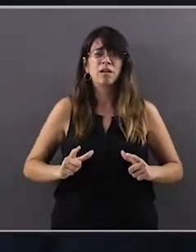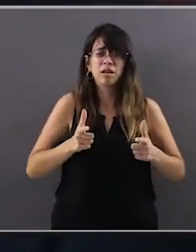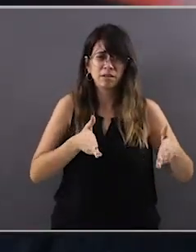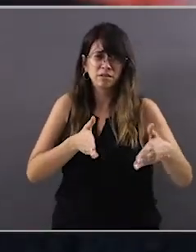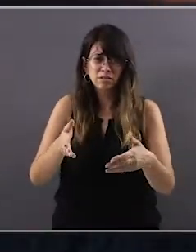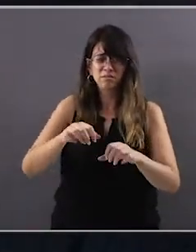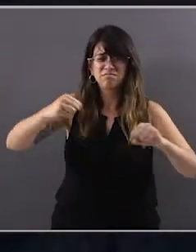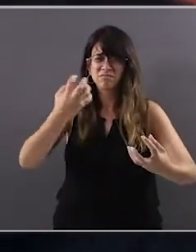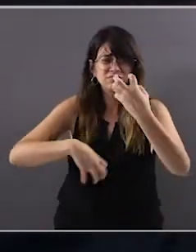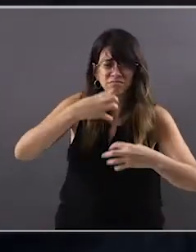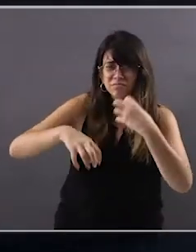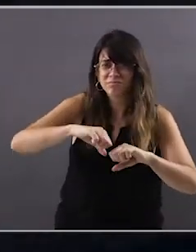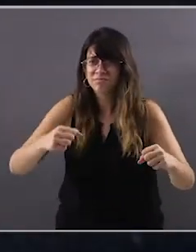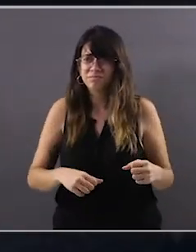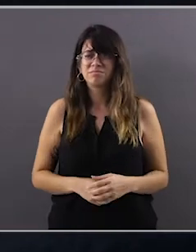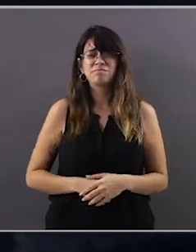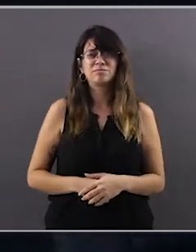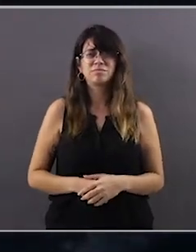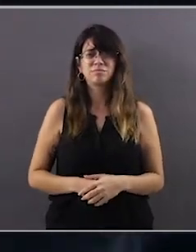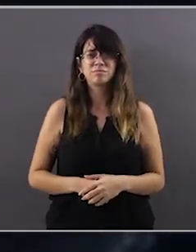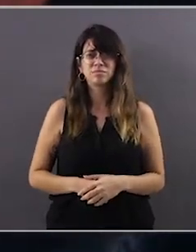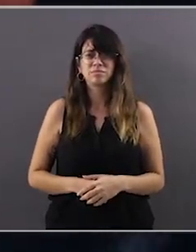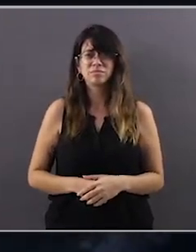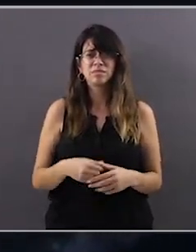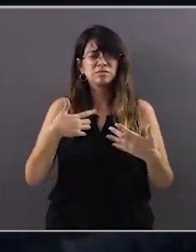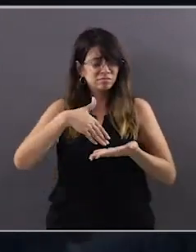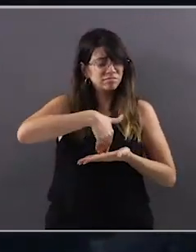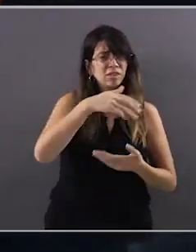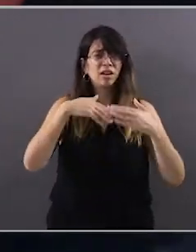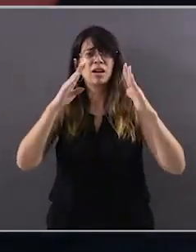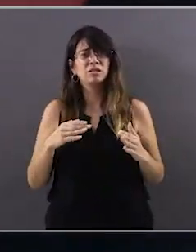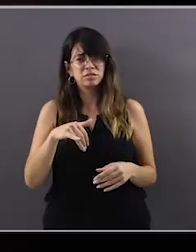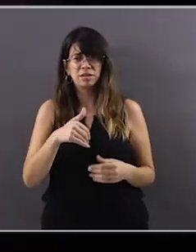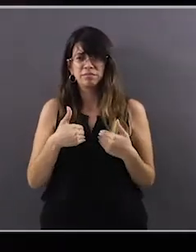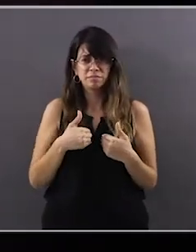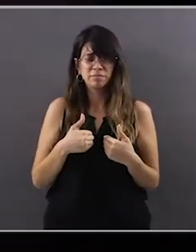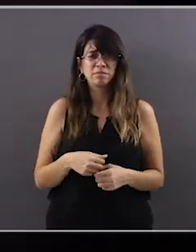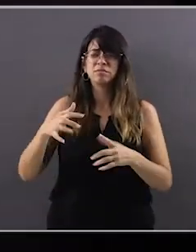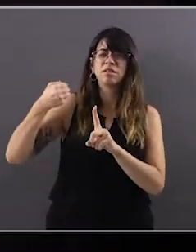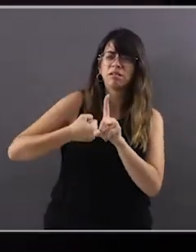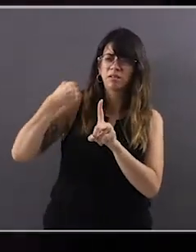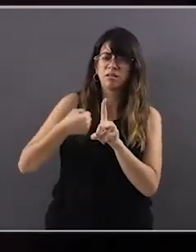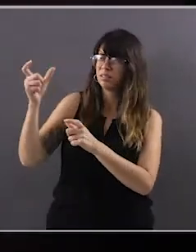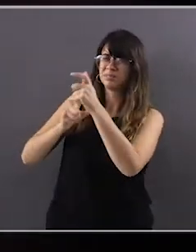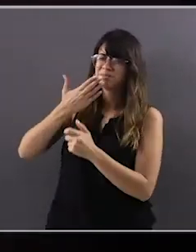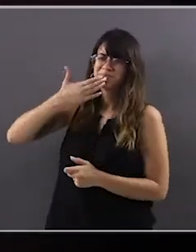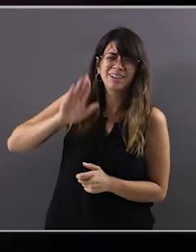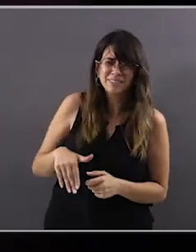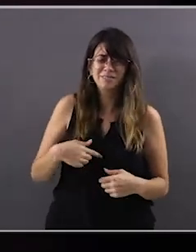Yo viví en la calle, yo comí de la basura. Yo también fui expulsada de mi casa. Sufrí violencia, sufrí